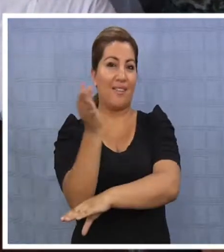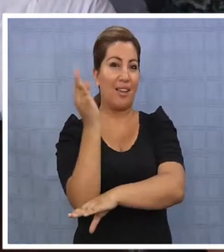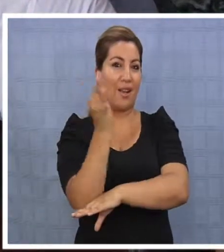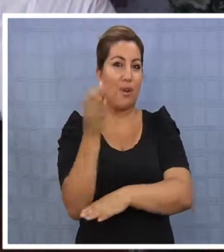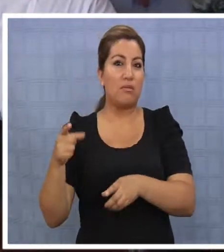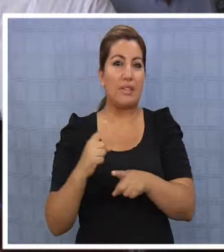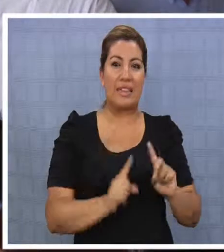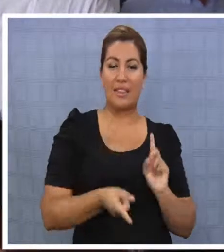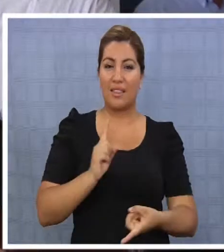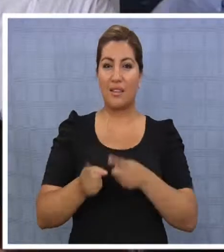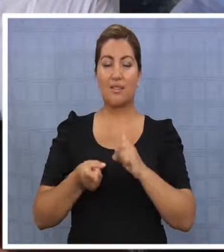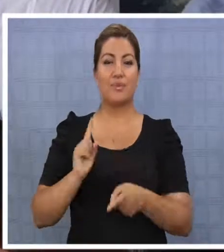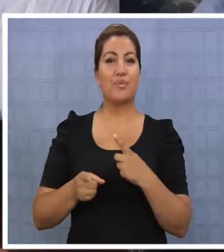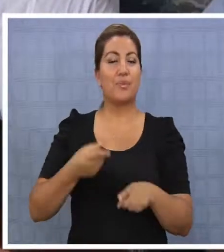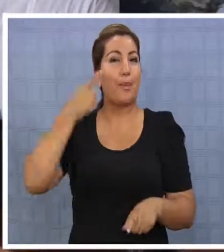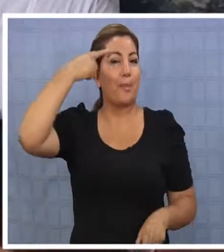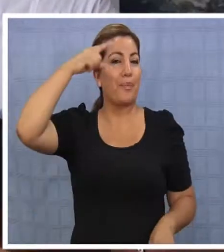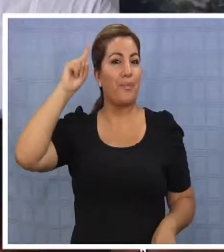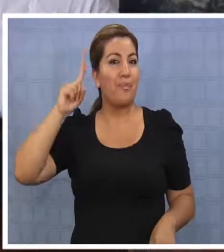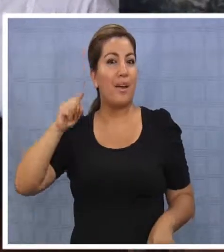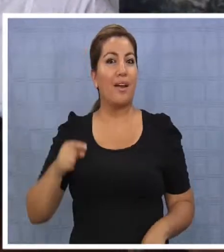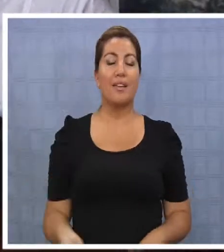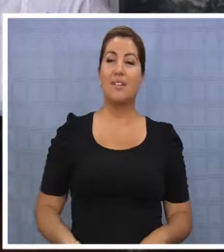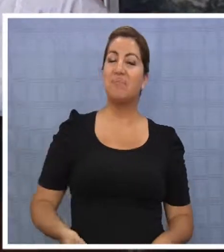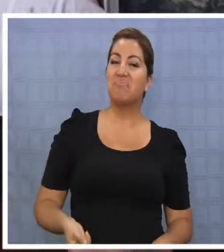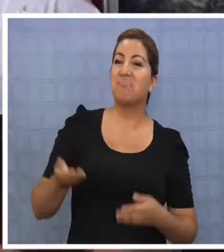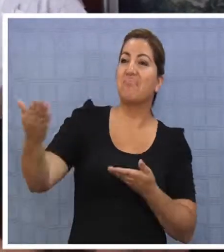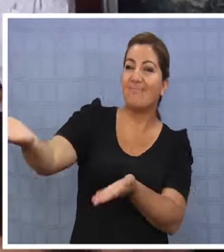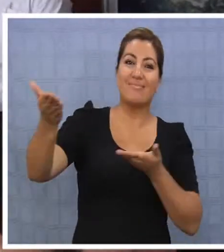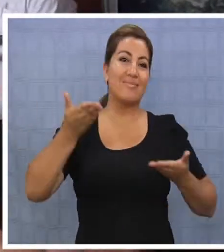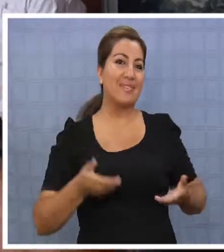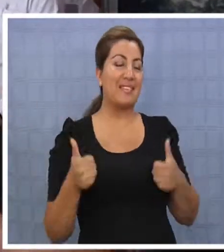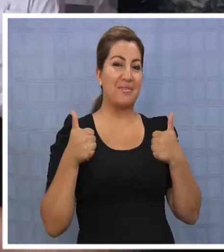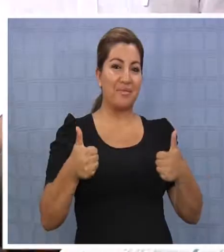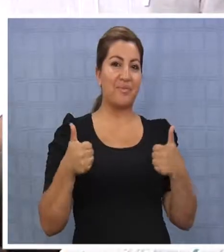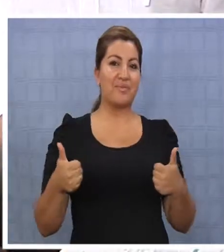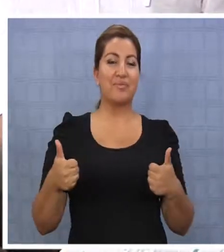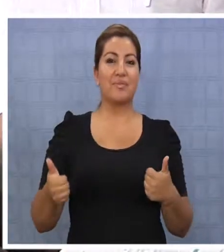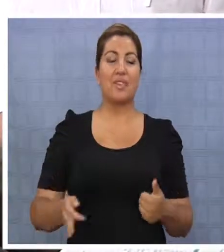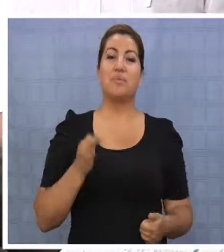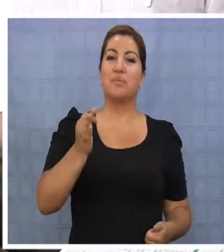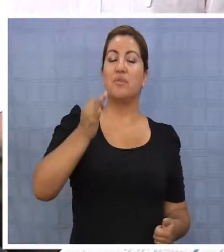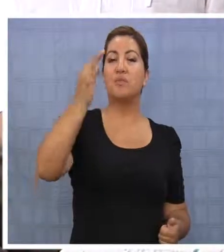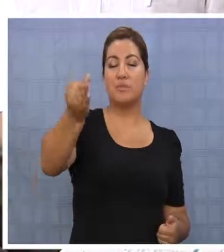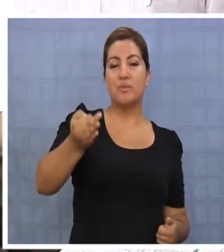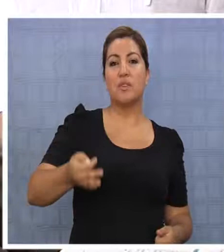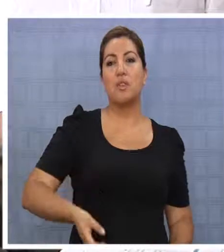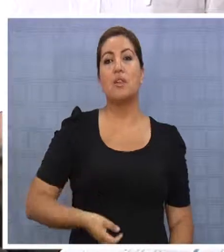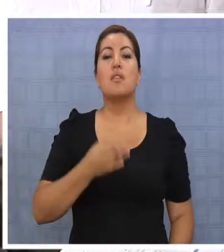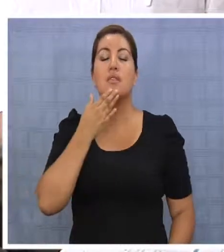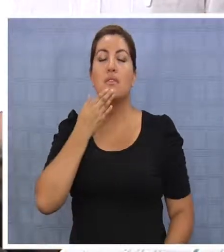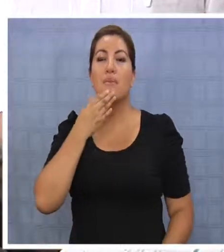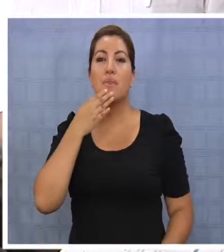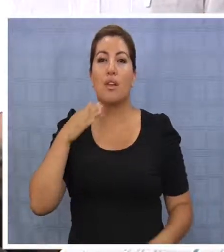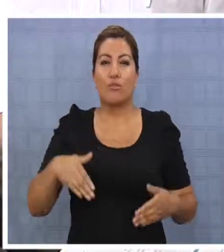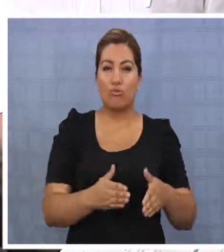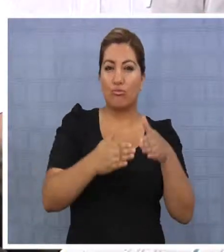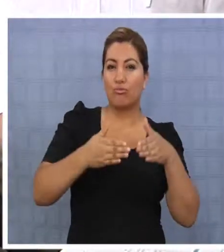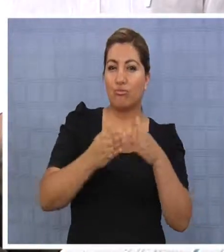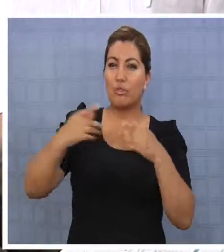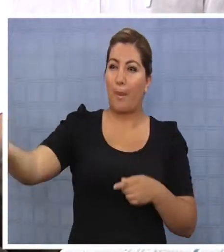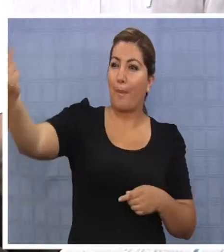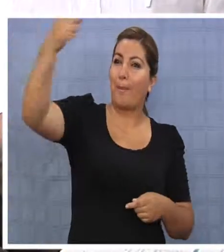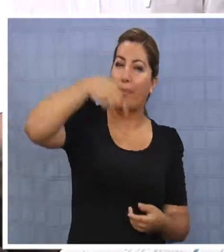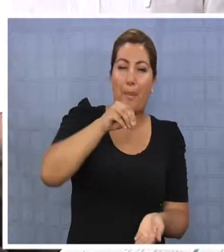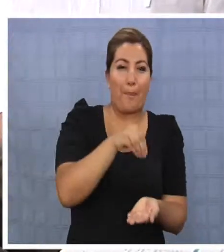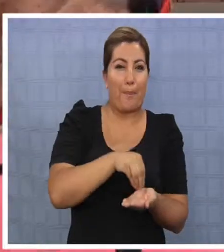reunión que acabamos de tener de coordinación para poder atender y recibir bien y en un futuro, como se habló hace un rato, poder tener más